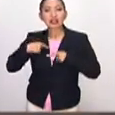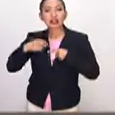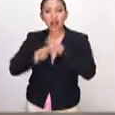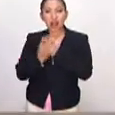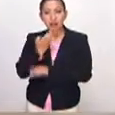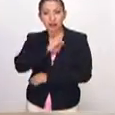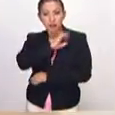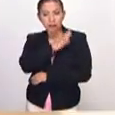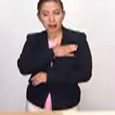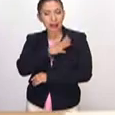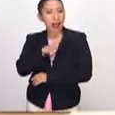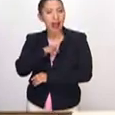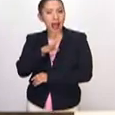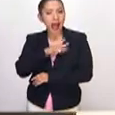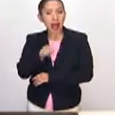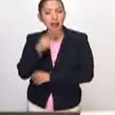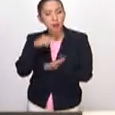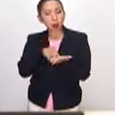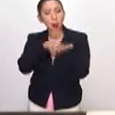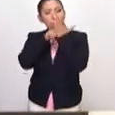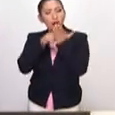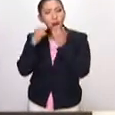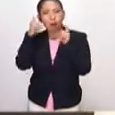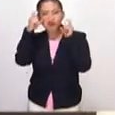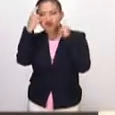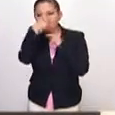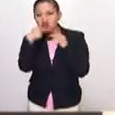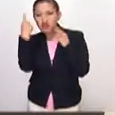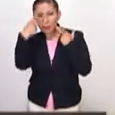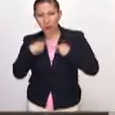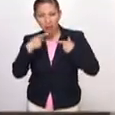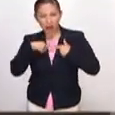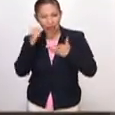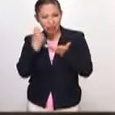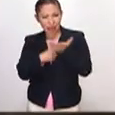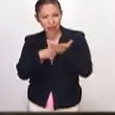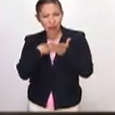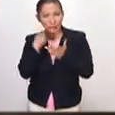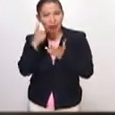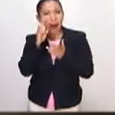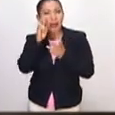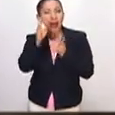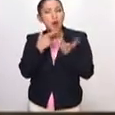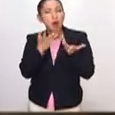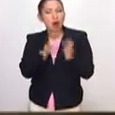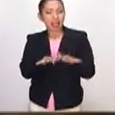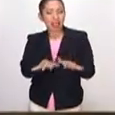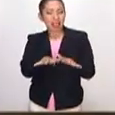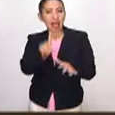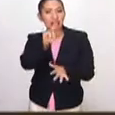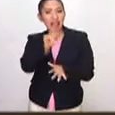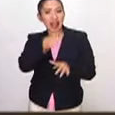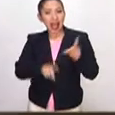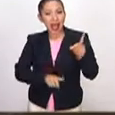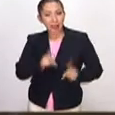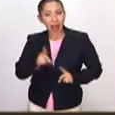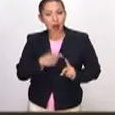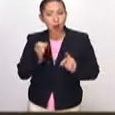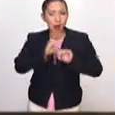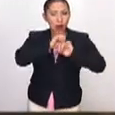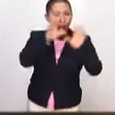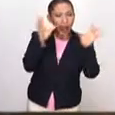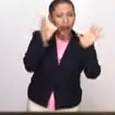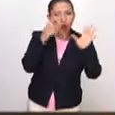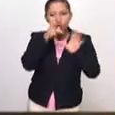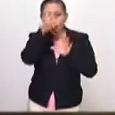novohispanos, están el énfasis en la gestualidad de los personajes para imprimir dramatismo, el uso del claroscuro